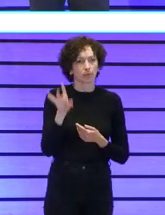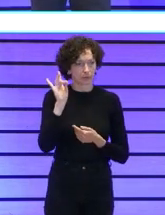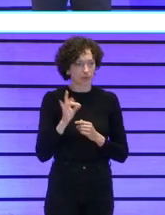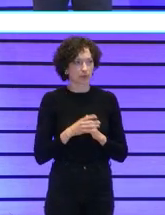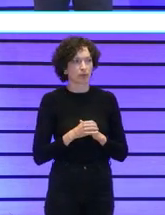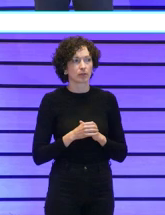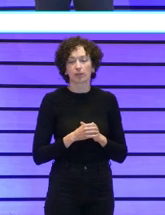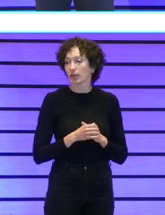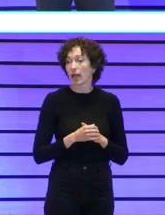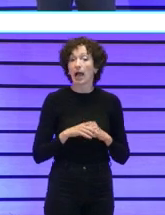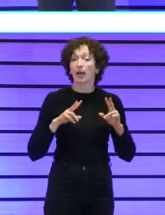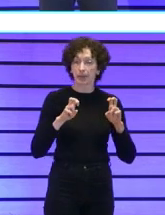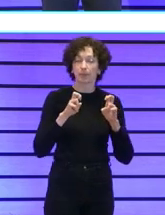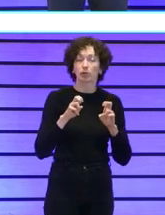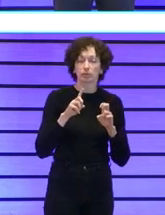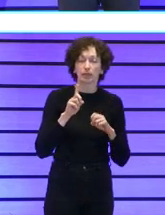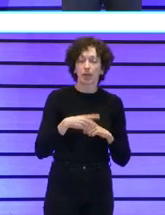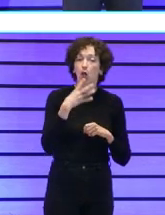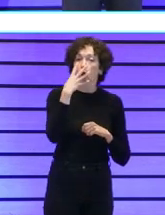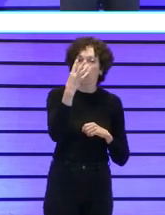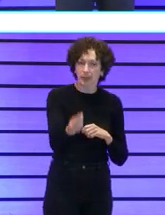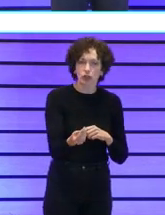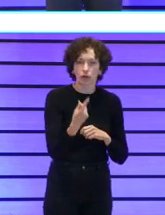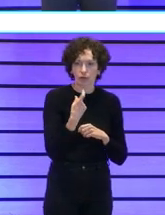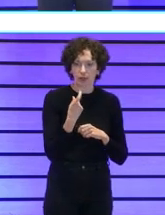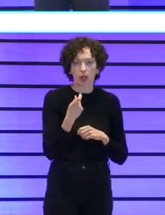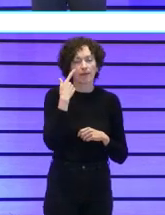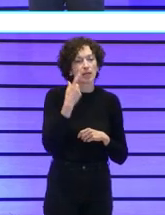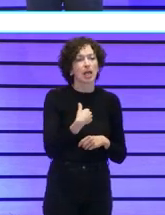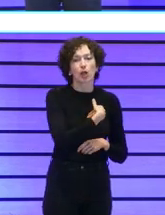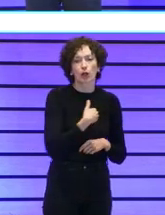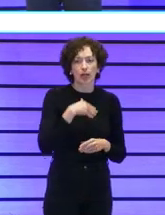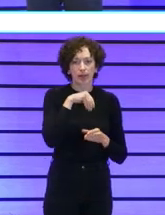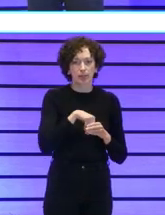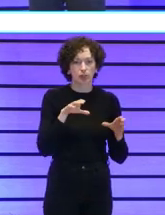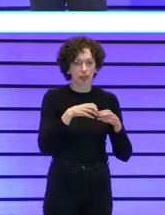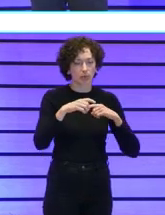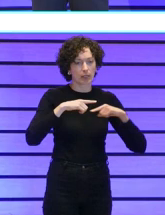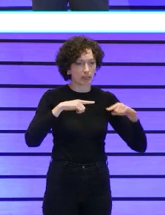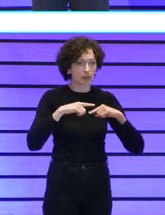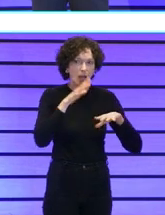faltó comprensión al principio también y en algunos casos todavía de los roles que se juegan en los equipos directivos